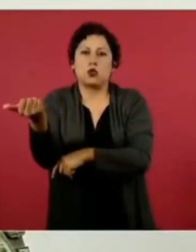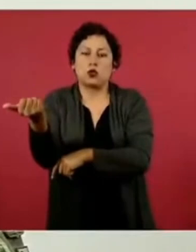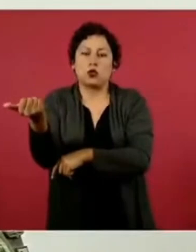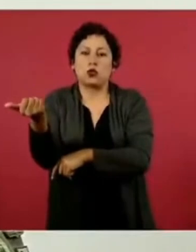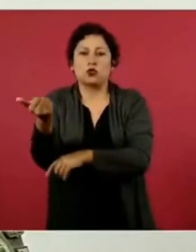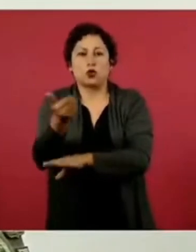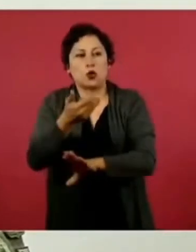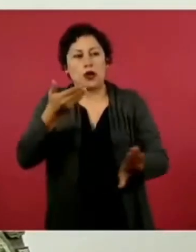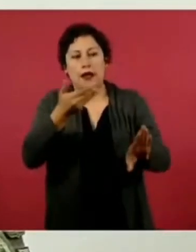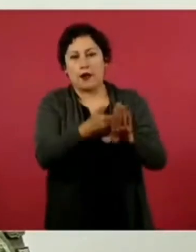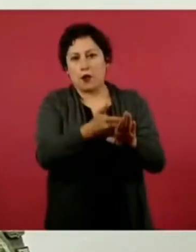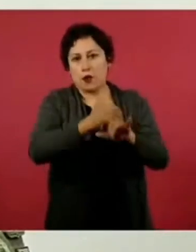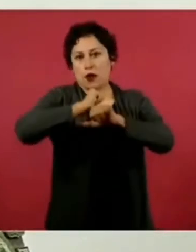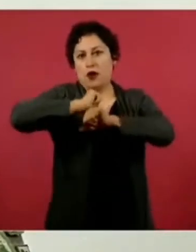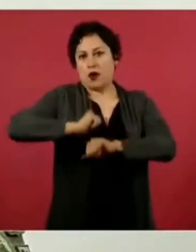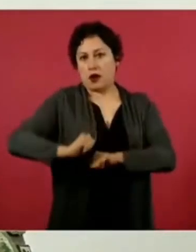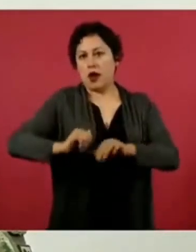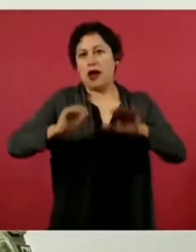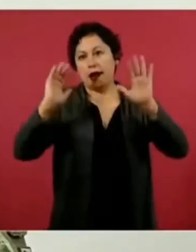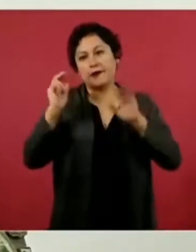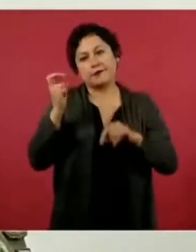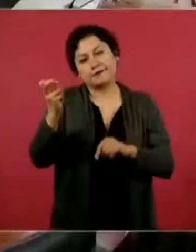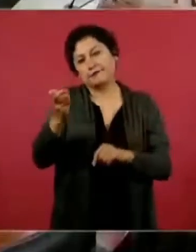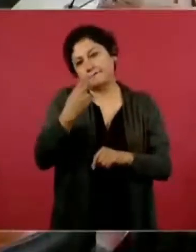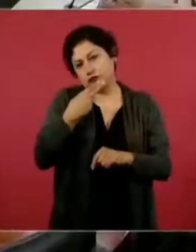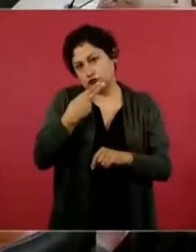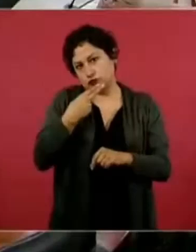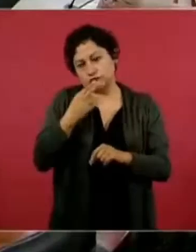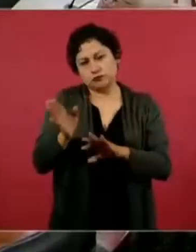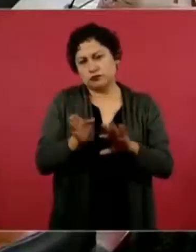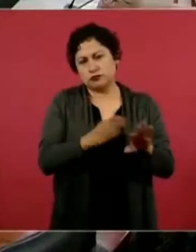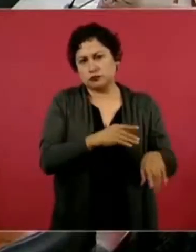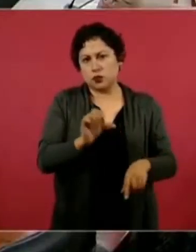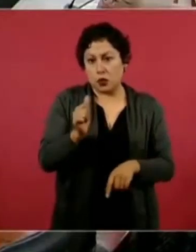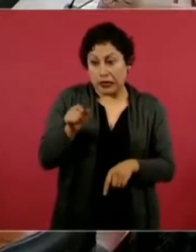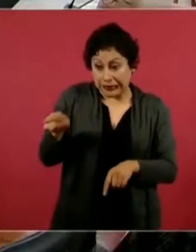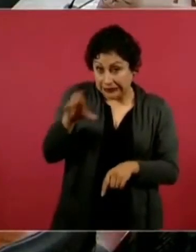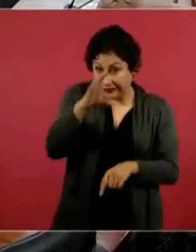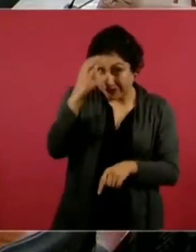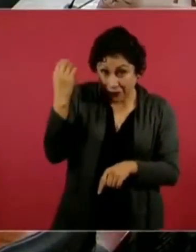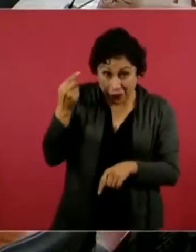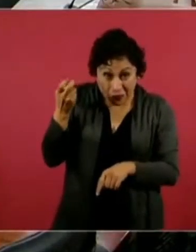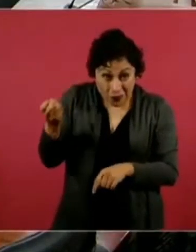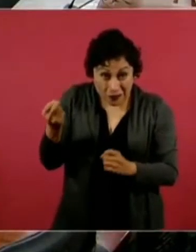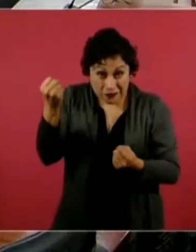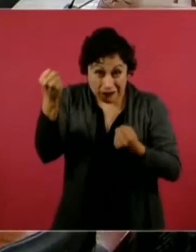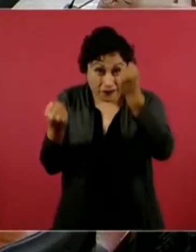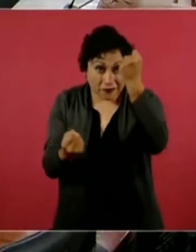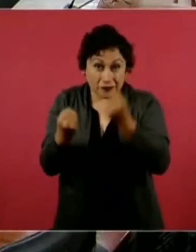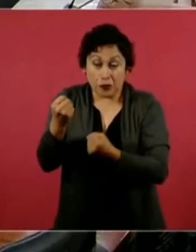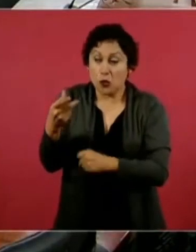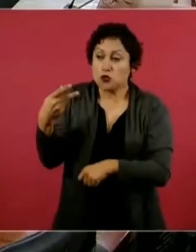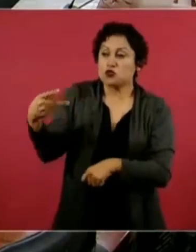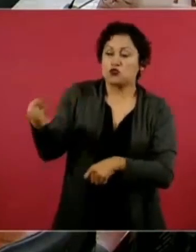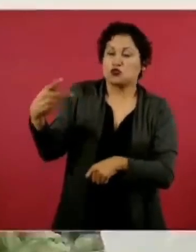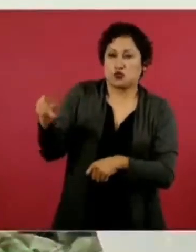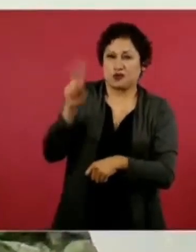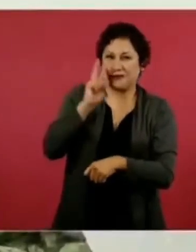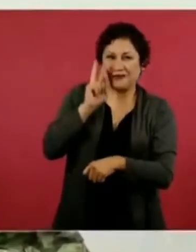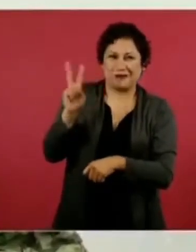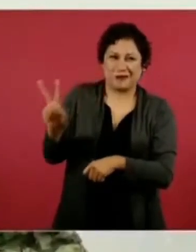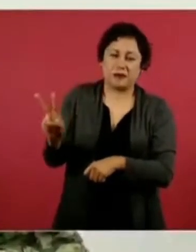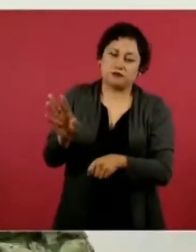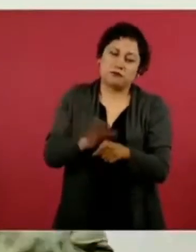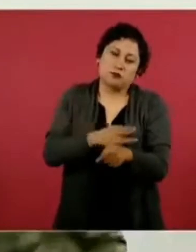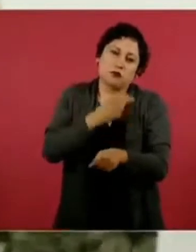autoridades. Ahí sí es más común. Pero esto es donde, por sus características, de ahí el nombre que